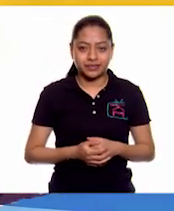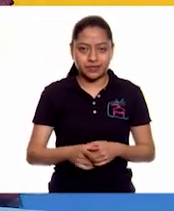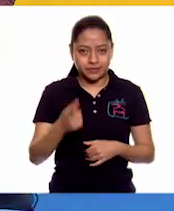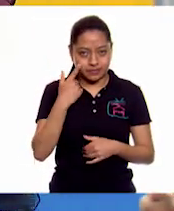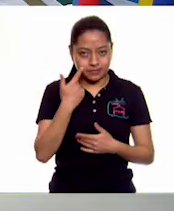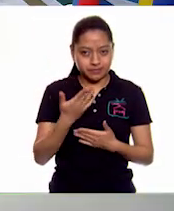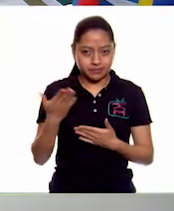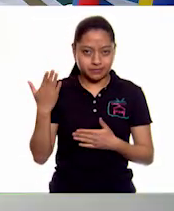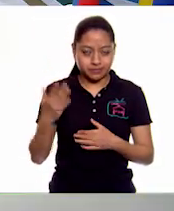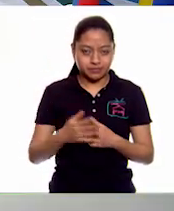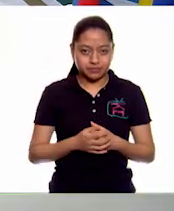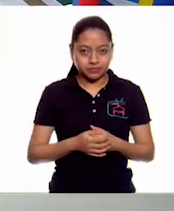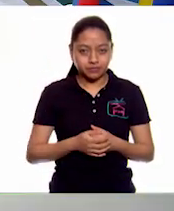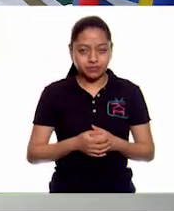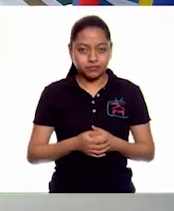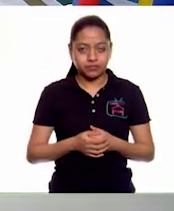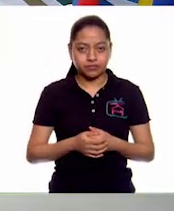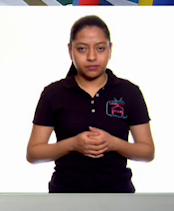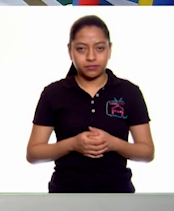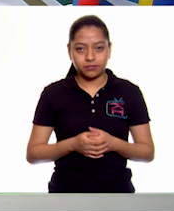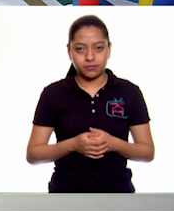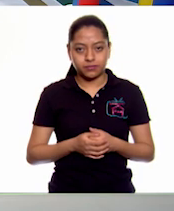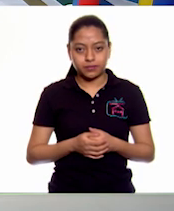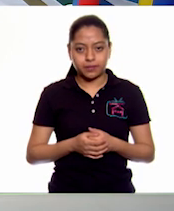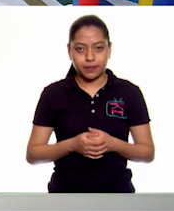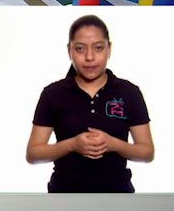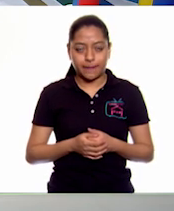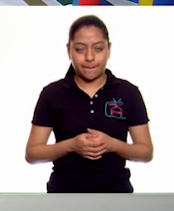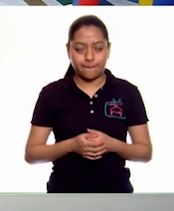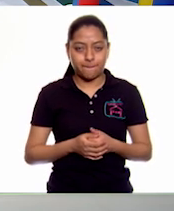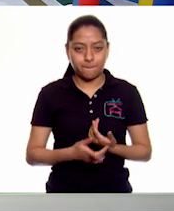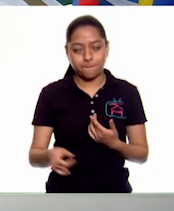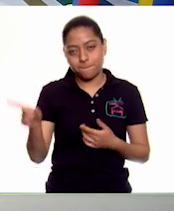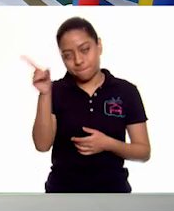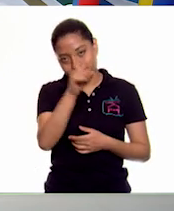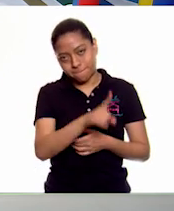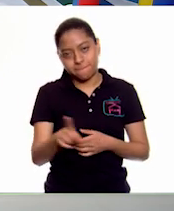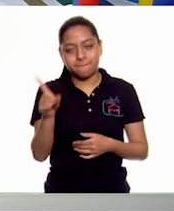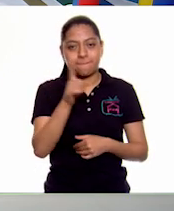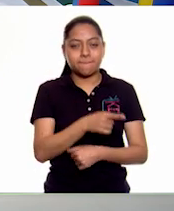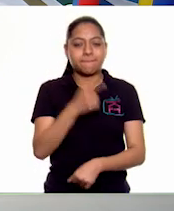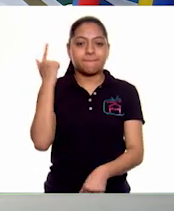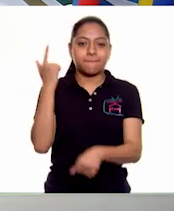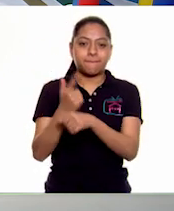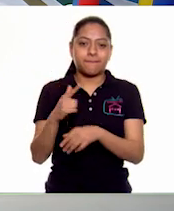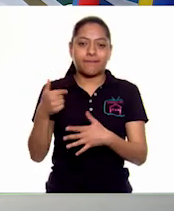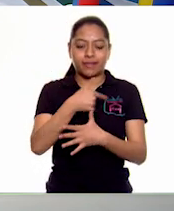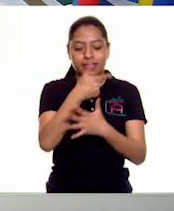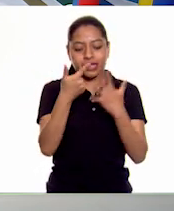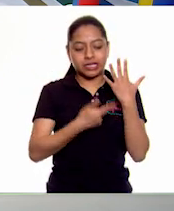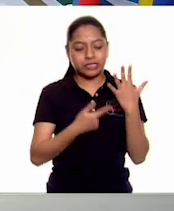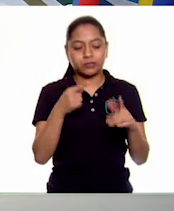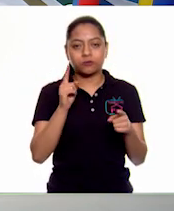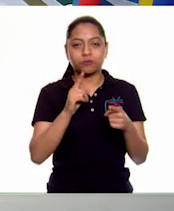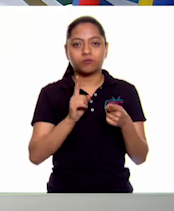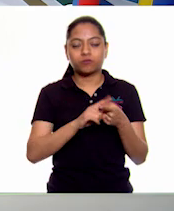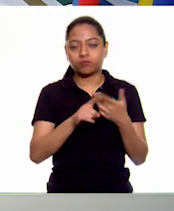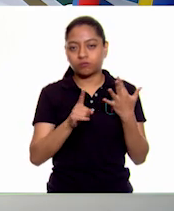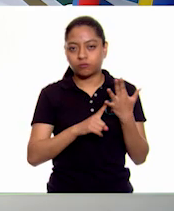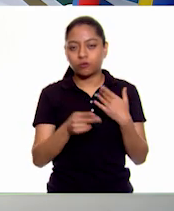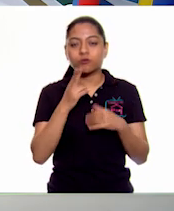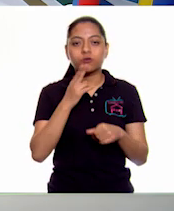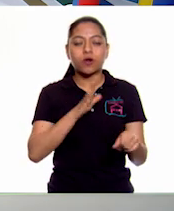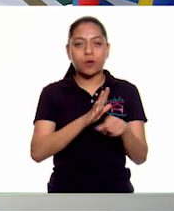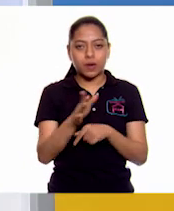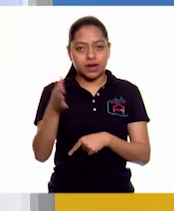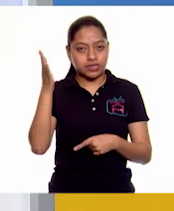tenemos aquí en nuestro pizarrón. Sí. Para identificar lo que es la lista de materiales. Muy bien. para la